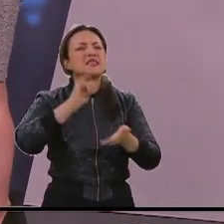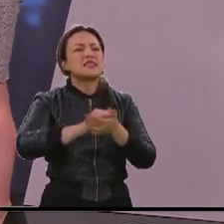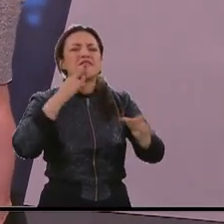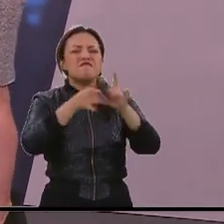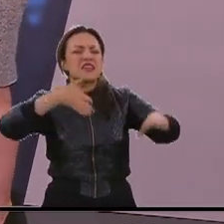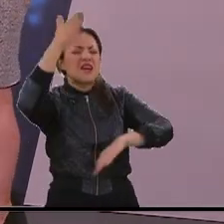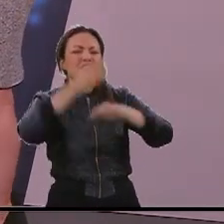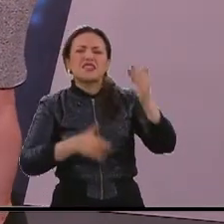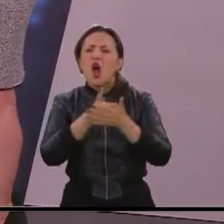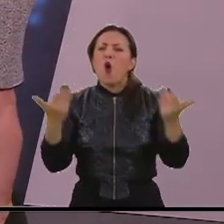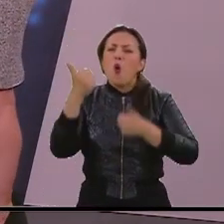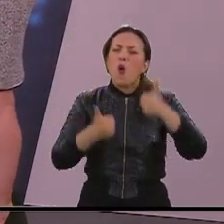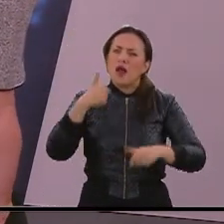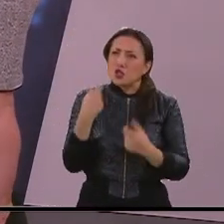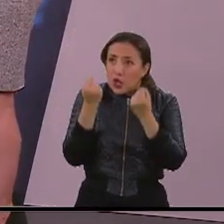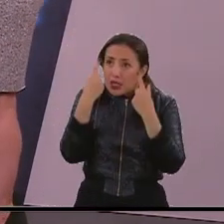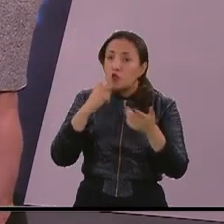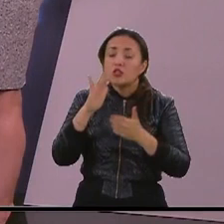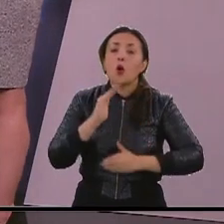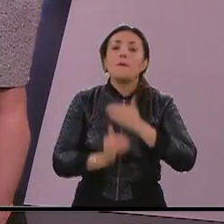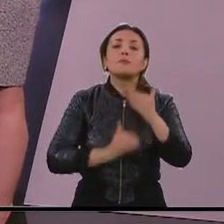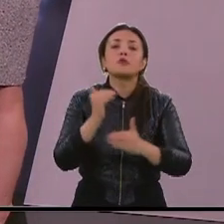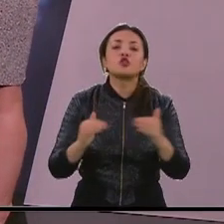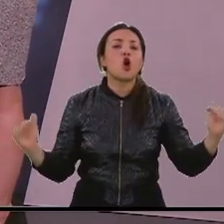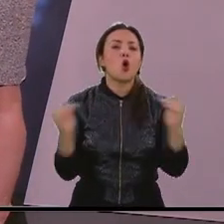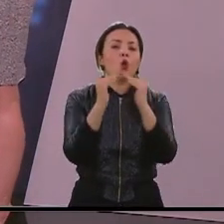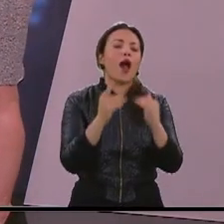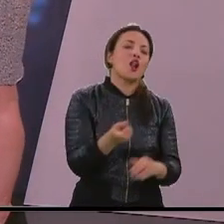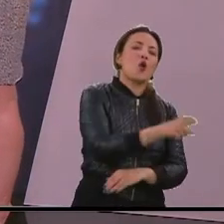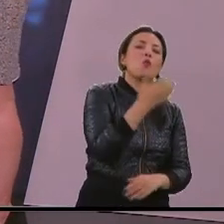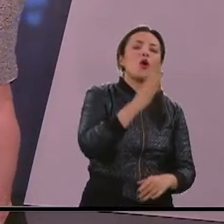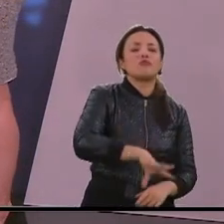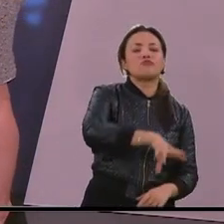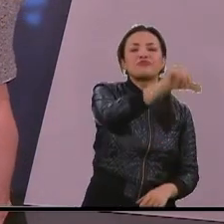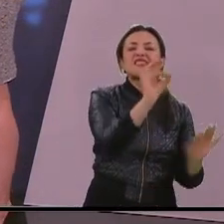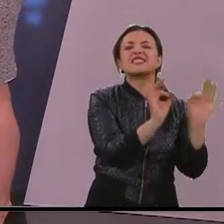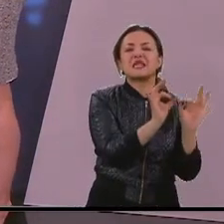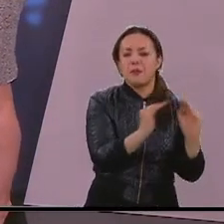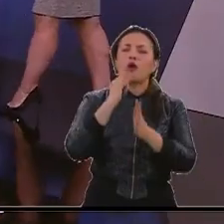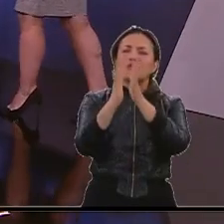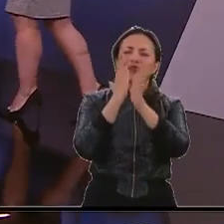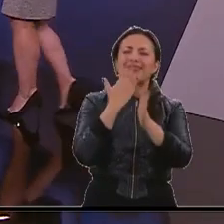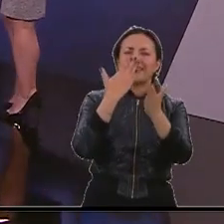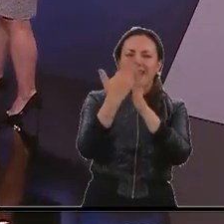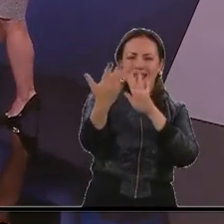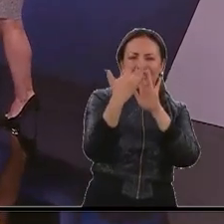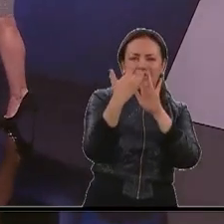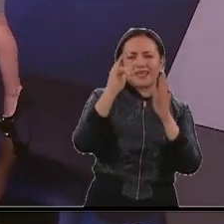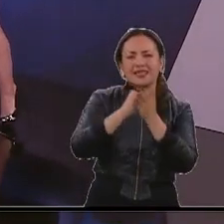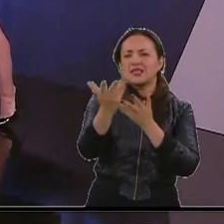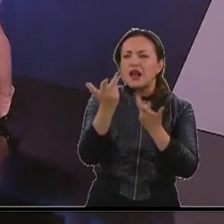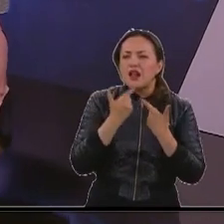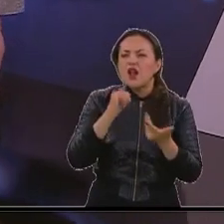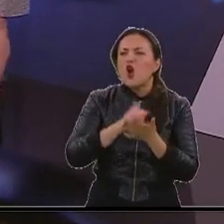entendido que los términos dentro de estos procesos son iguales, por ejemplo, a los de un hurto simple. Nos vamos a enlazar a esta hora con Noticias Caracol. Y